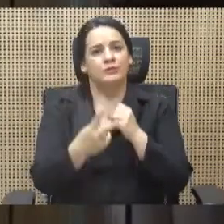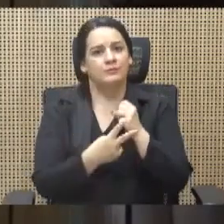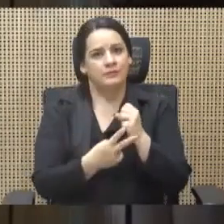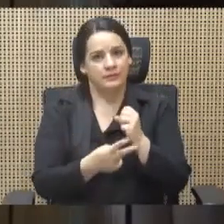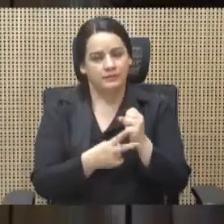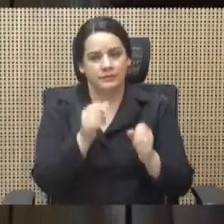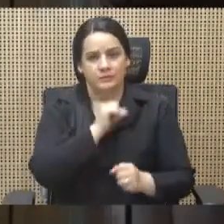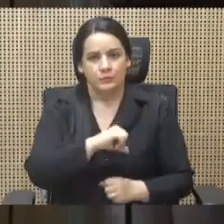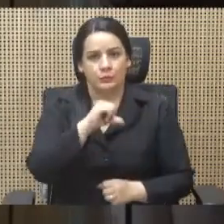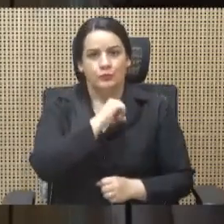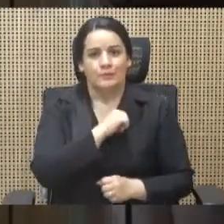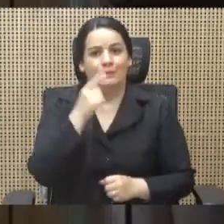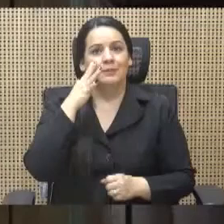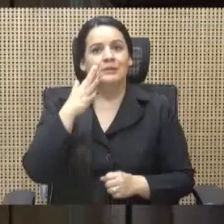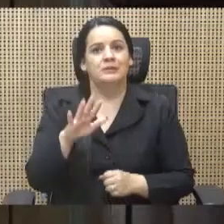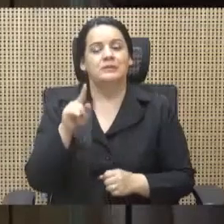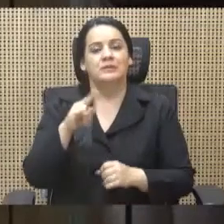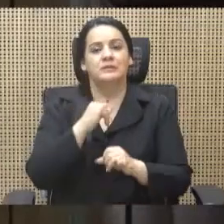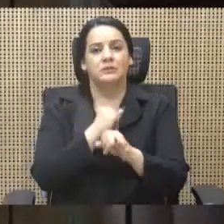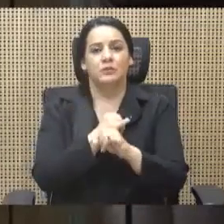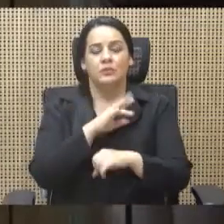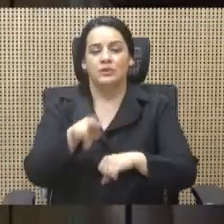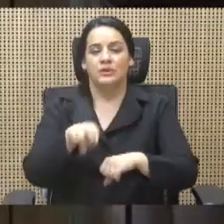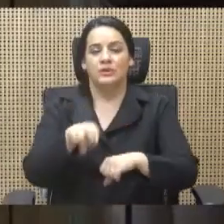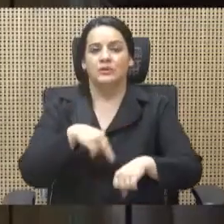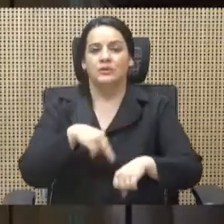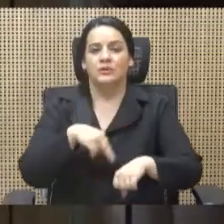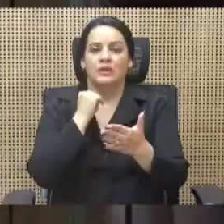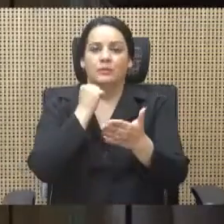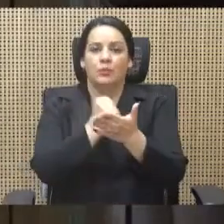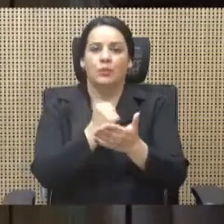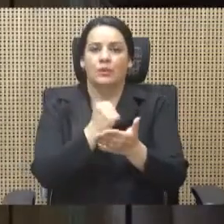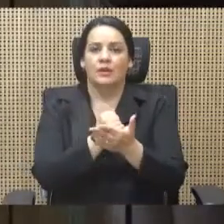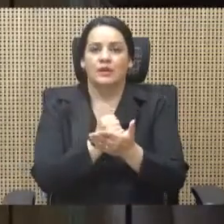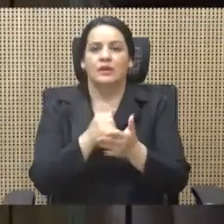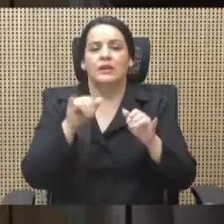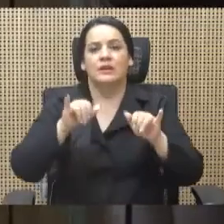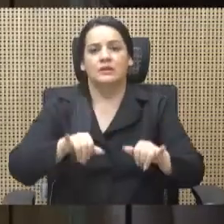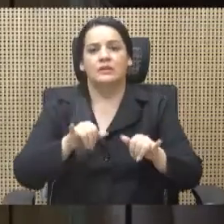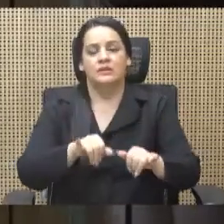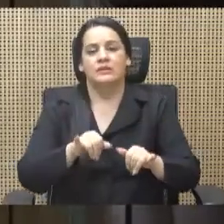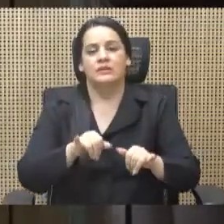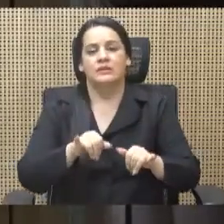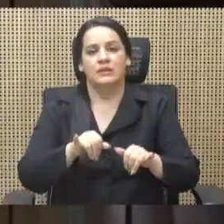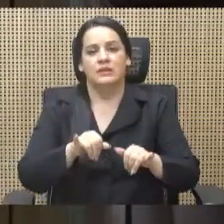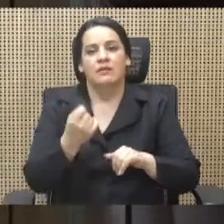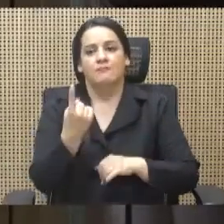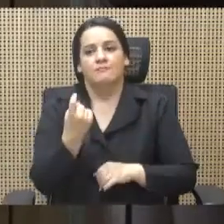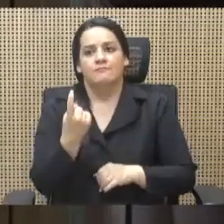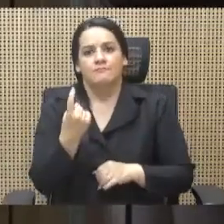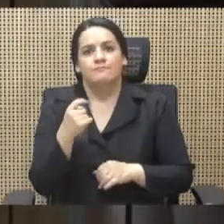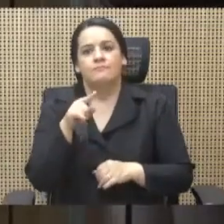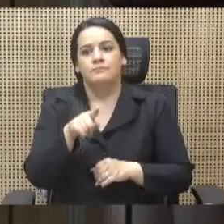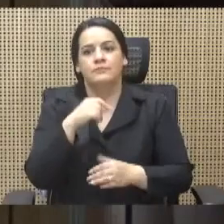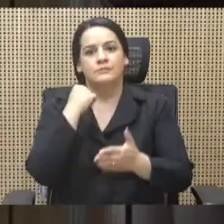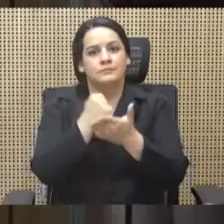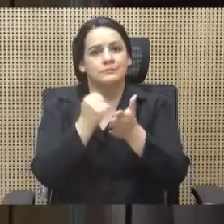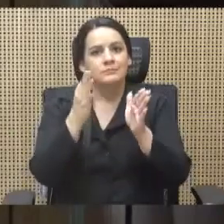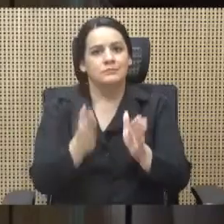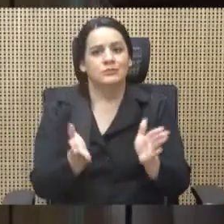Instituto Nacional de Criminología está ayuno de criminólogos. Prácticamente no hay criminólogos, hay dos